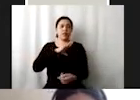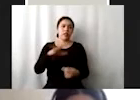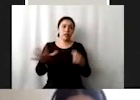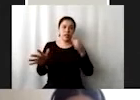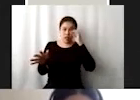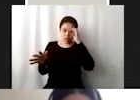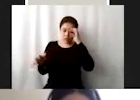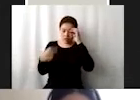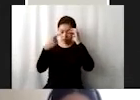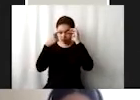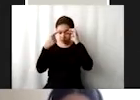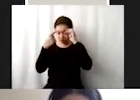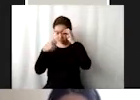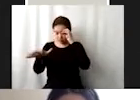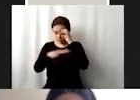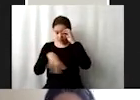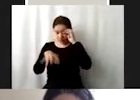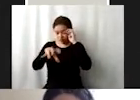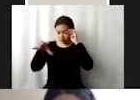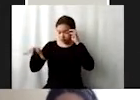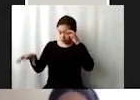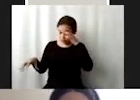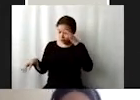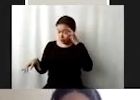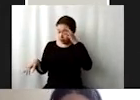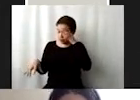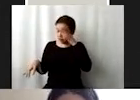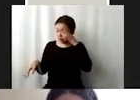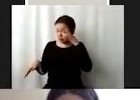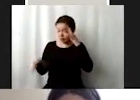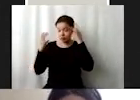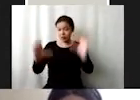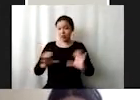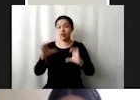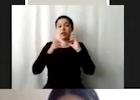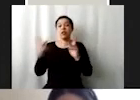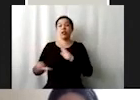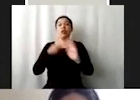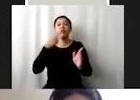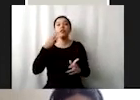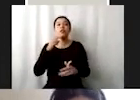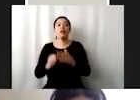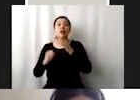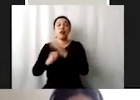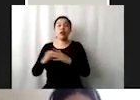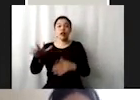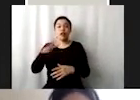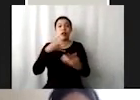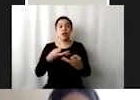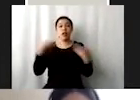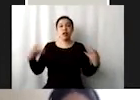ecosistemas entonces bueno velar por la conservación restablecimiento y uso sostenible de ecosistemas terrestres